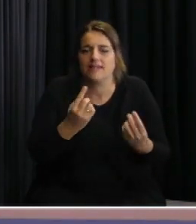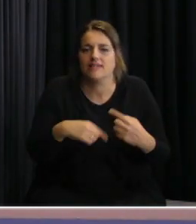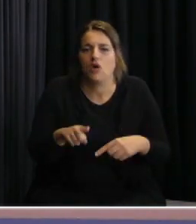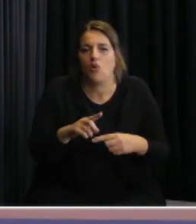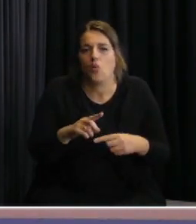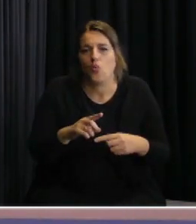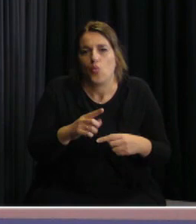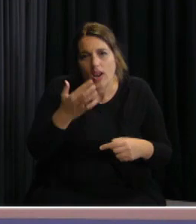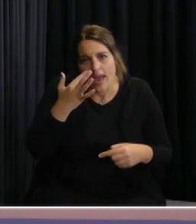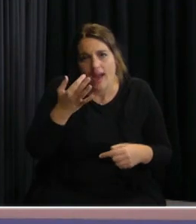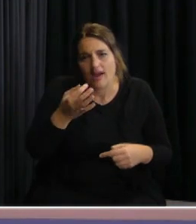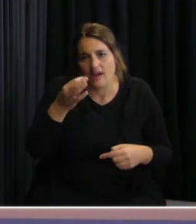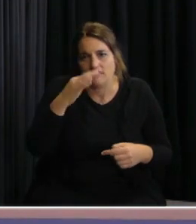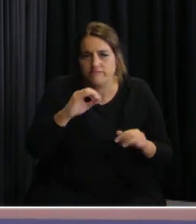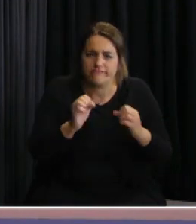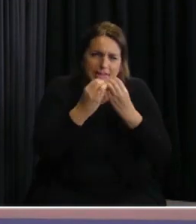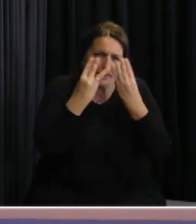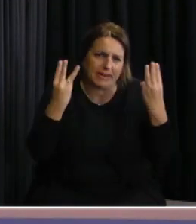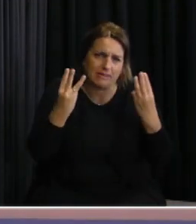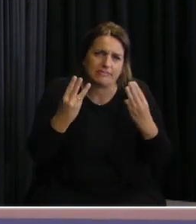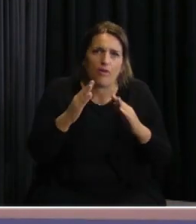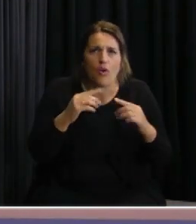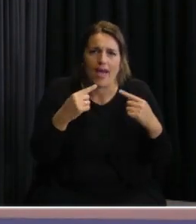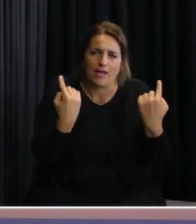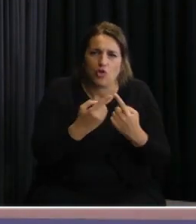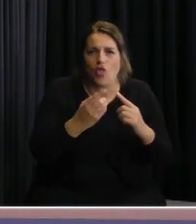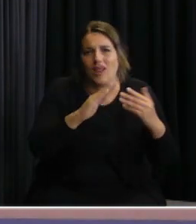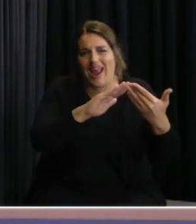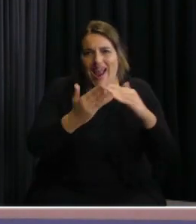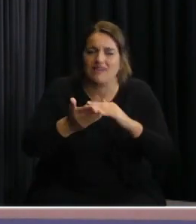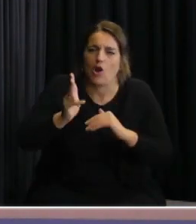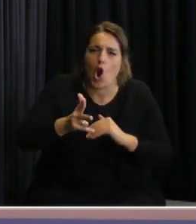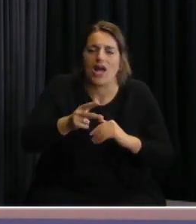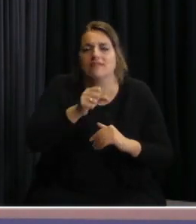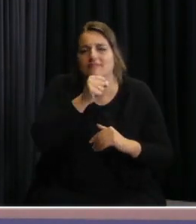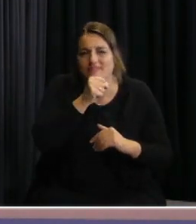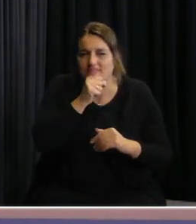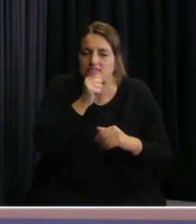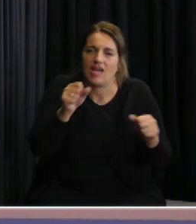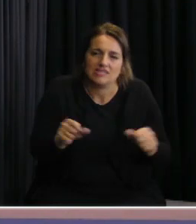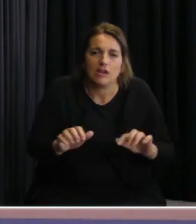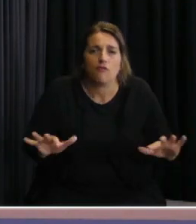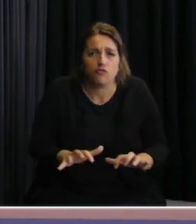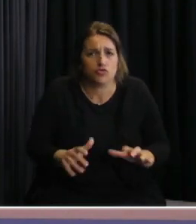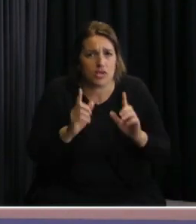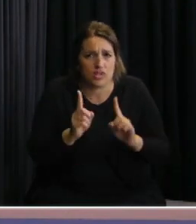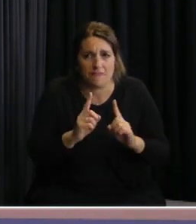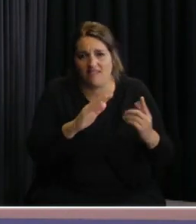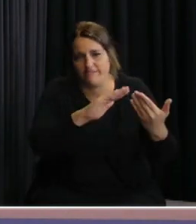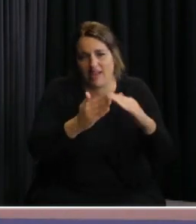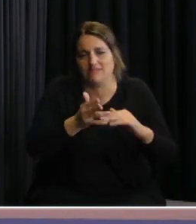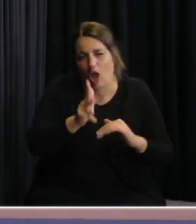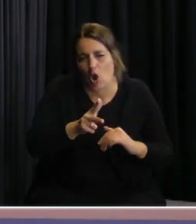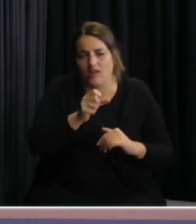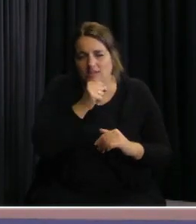un testeo generalizado y programado a todos los residentes adultos mayores y funcionarios de estas casas de salud